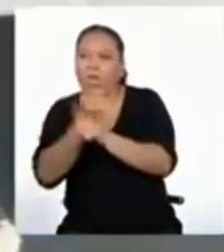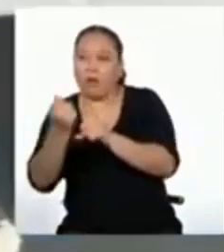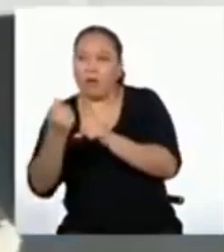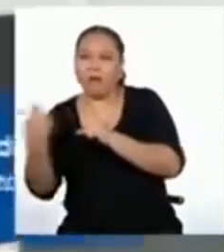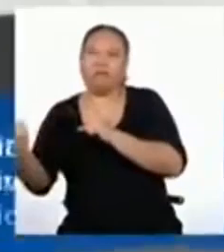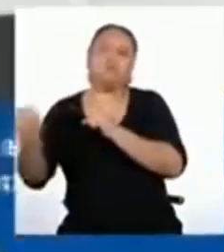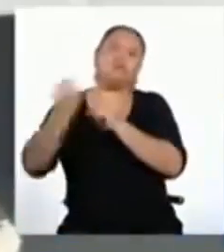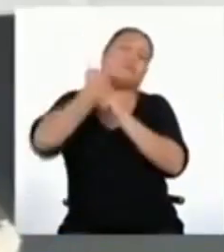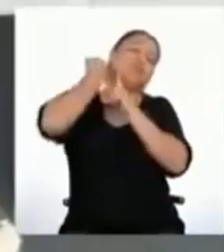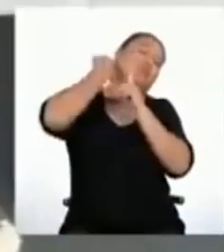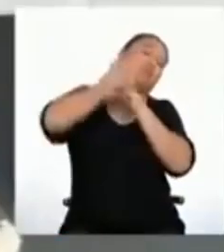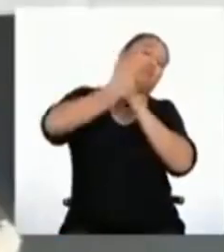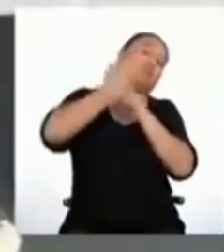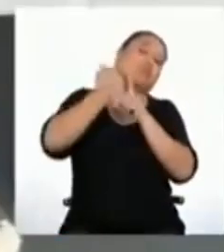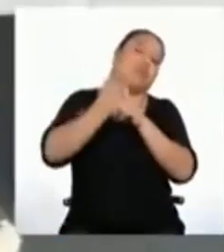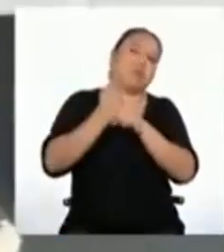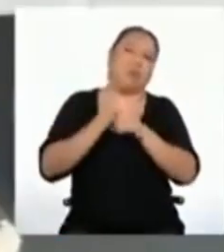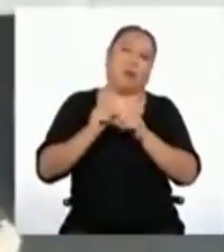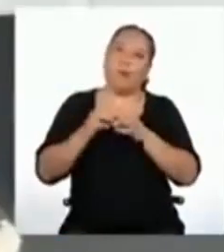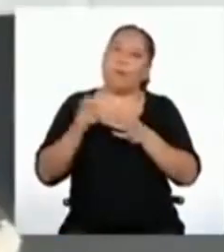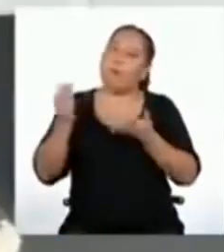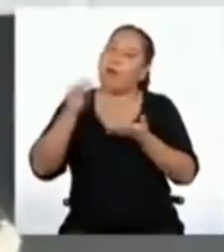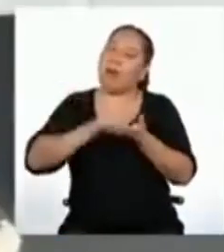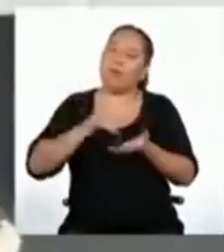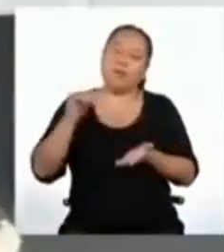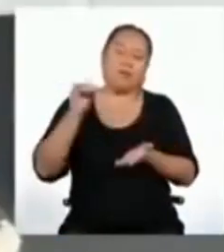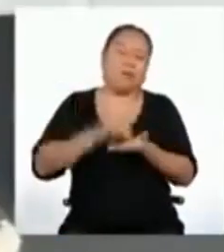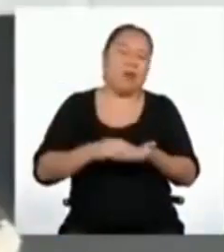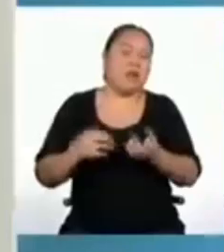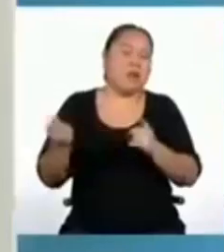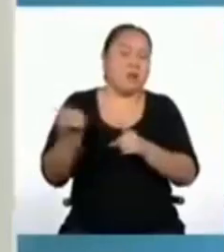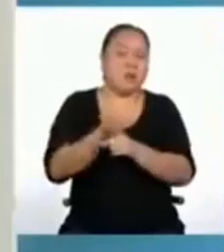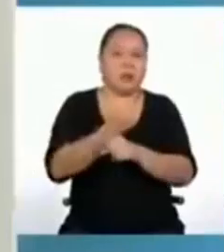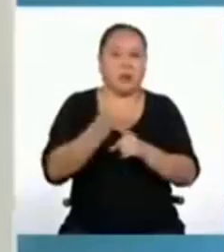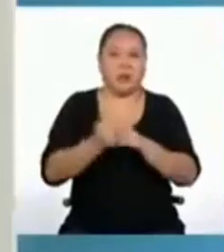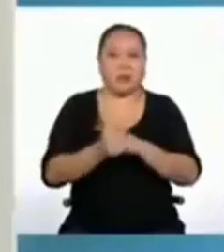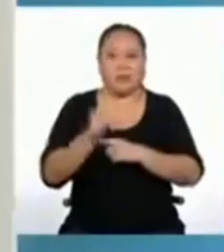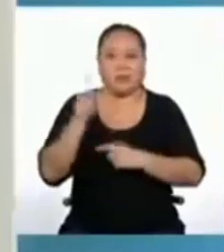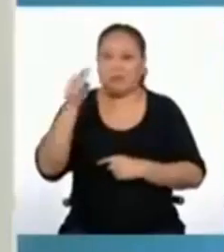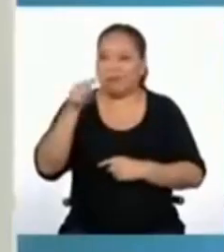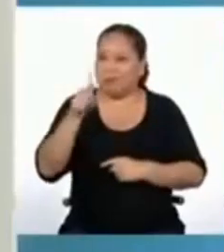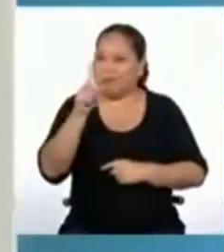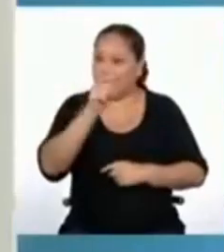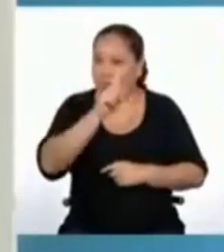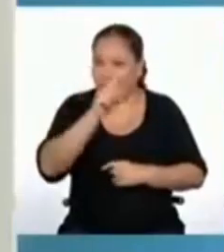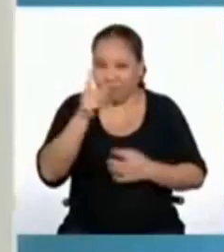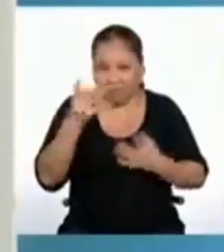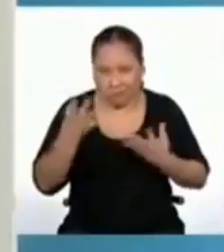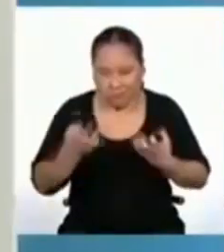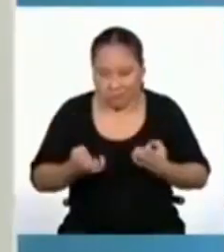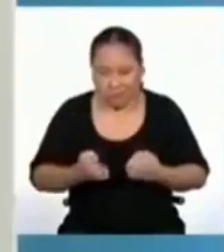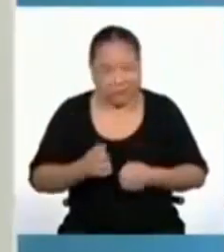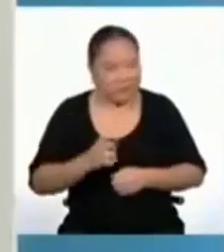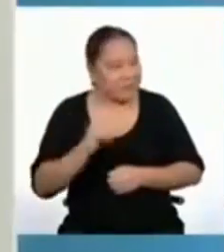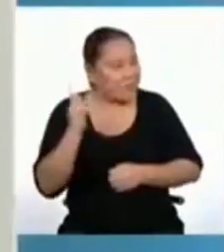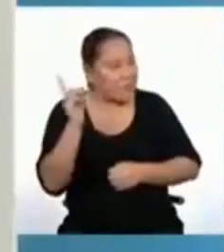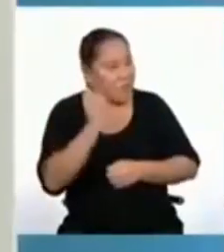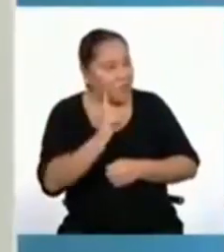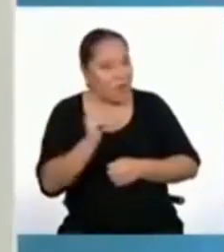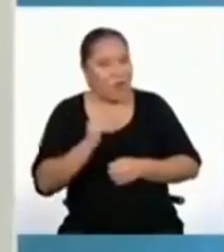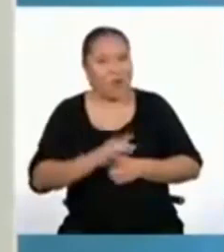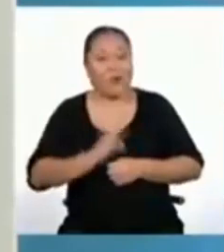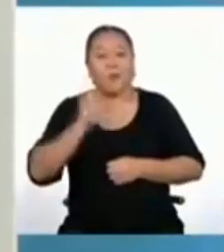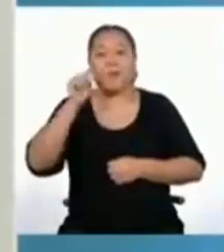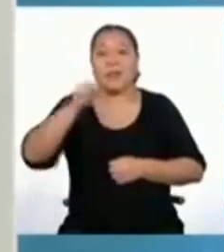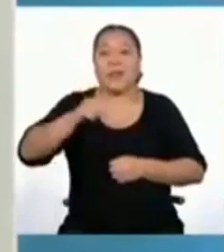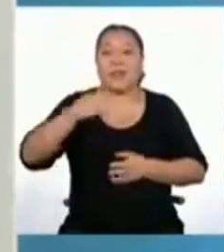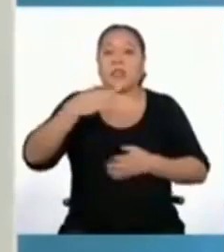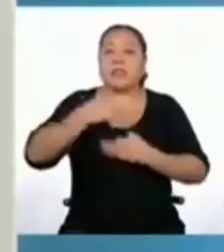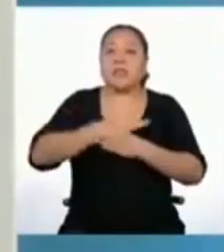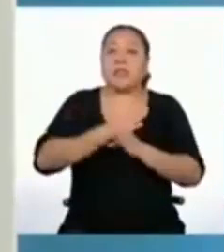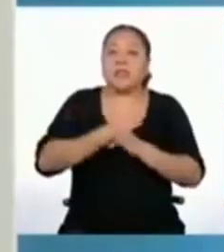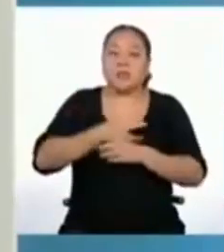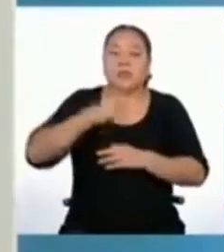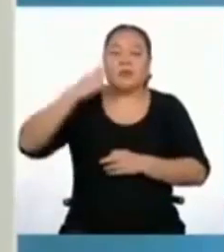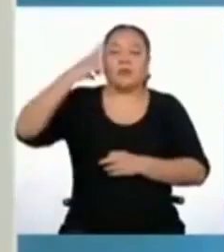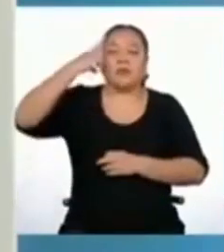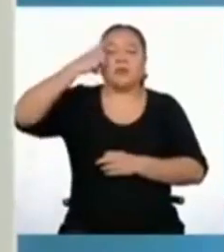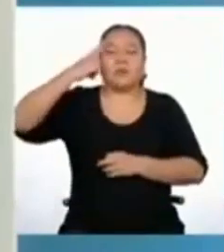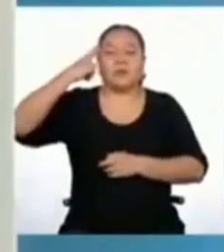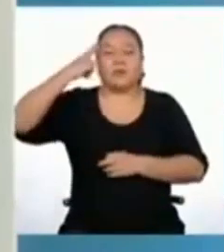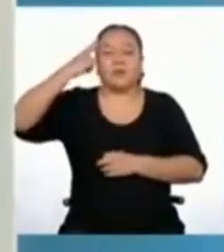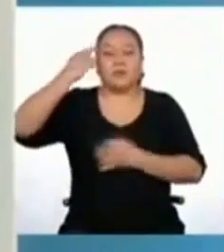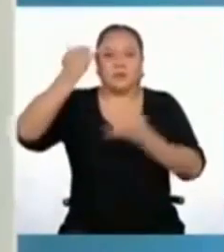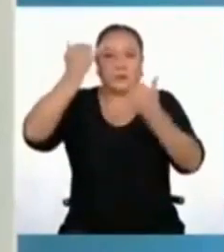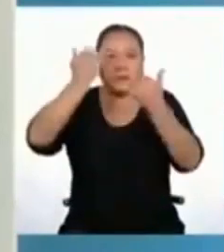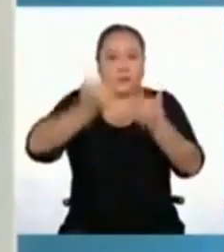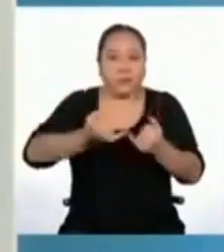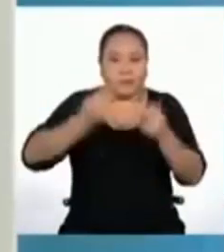Y eso no queremos que suceda. De ninguna manera. Las estrategias y reflexiones